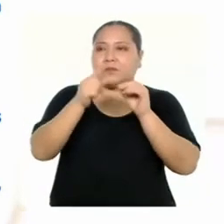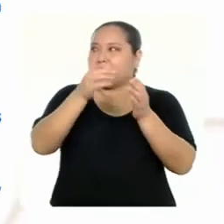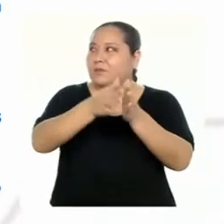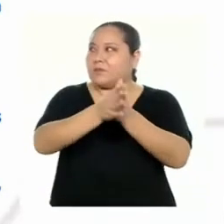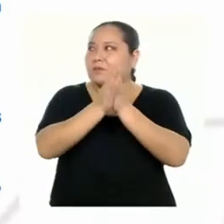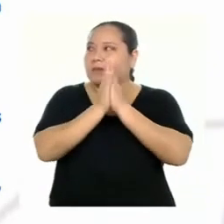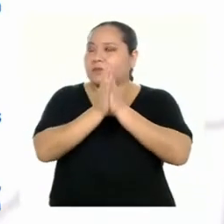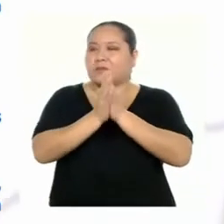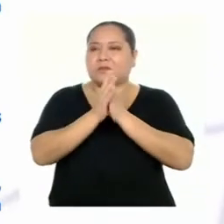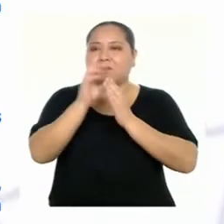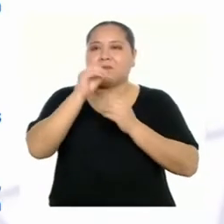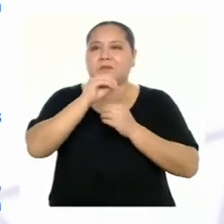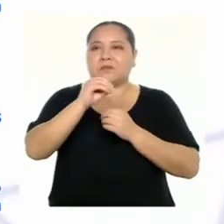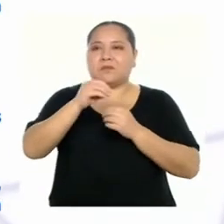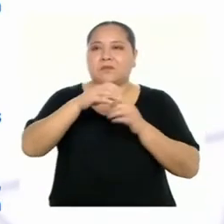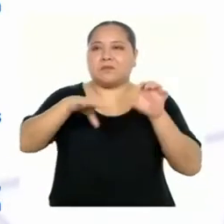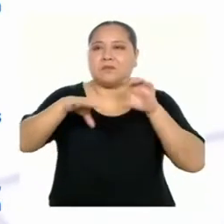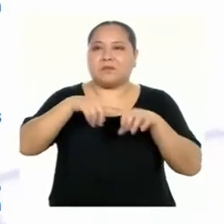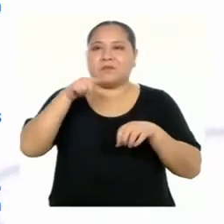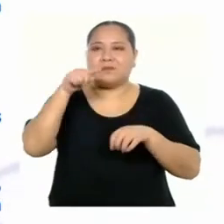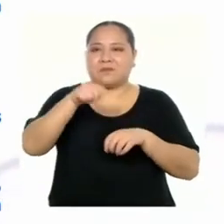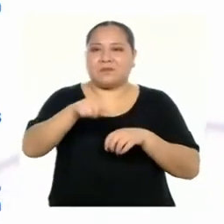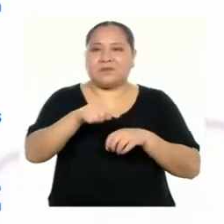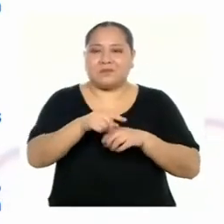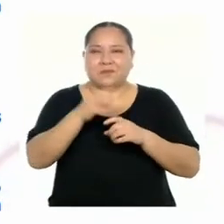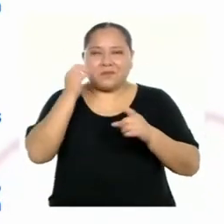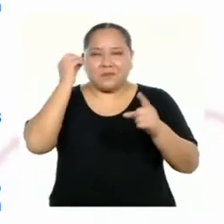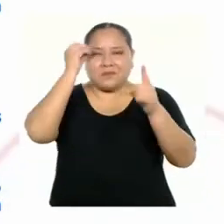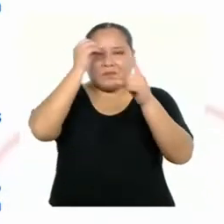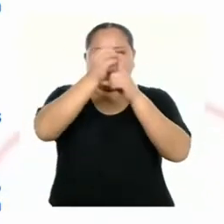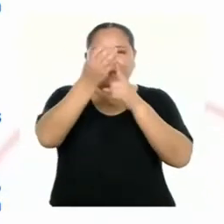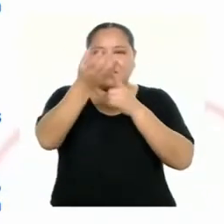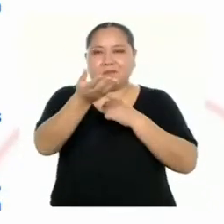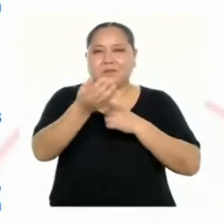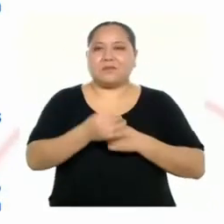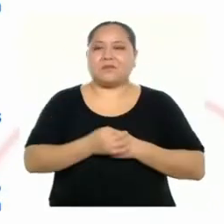pide hallar el reto propuesto.